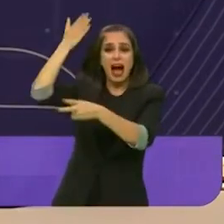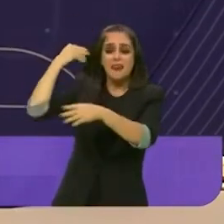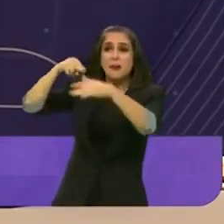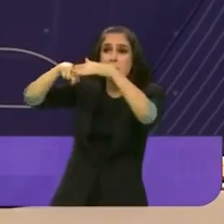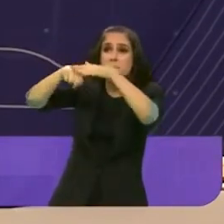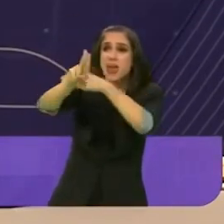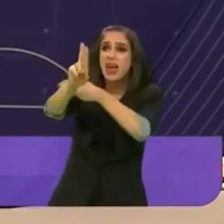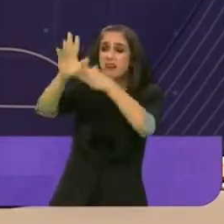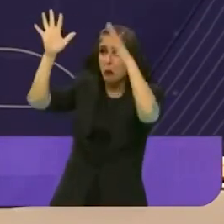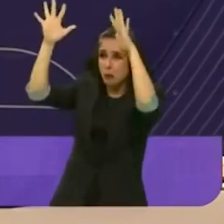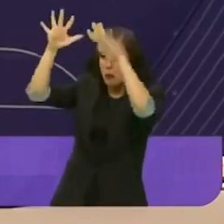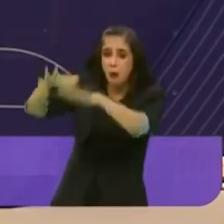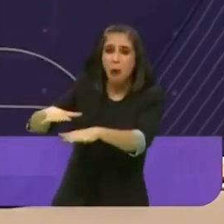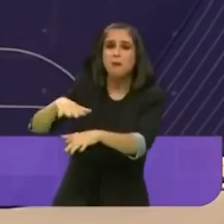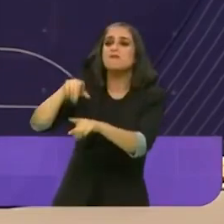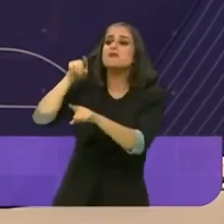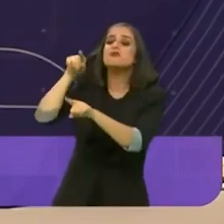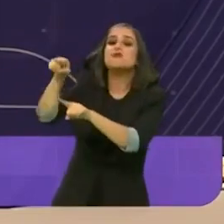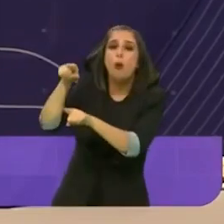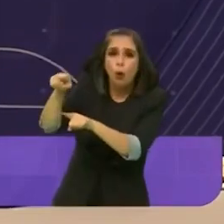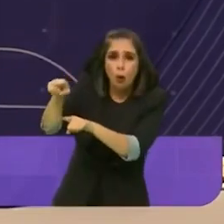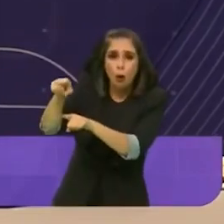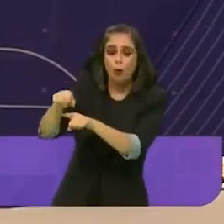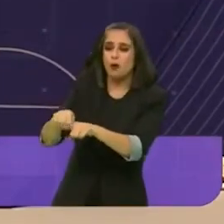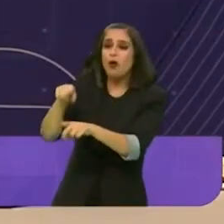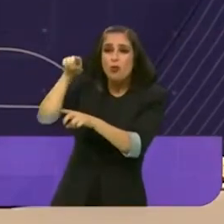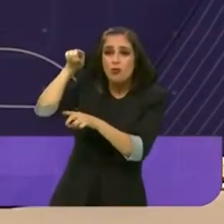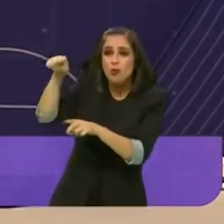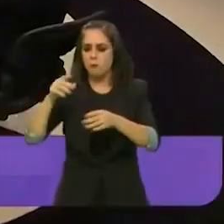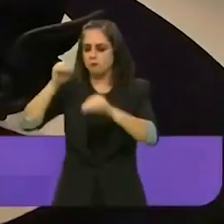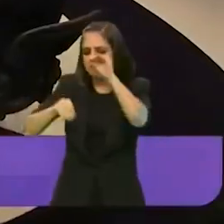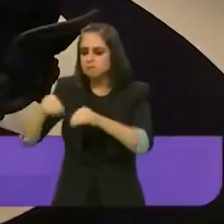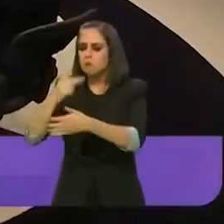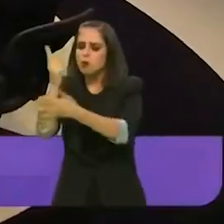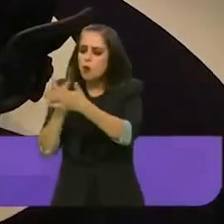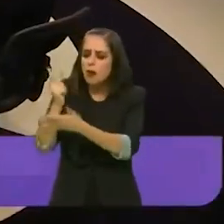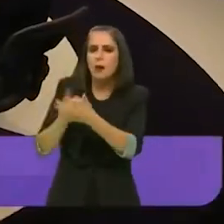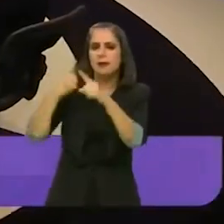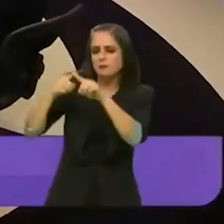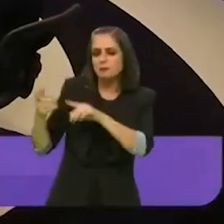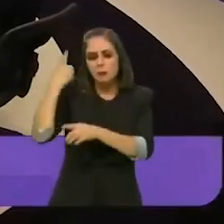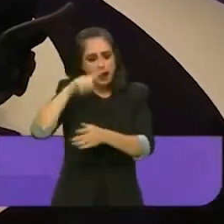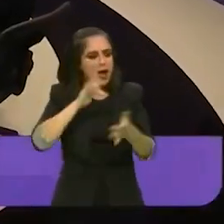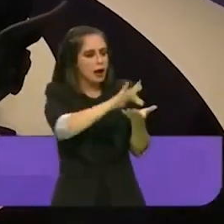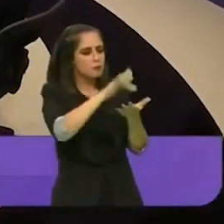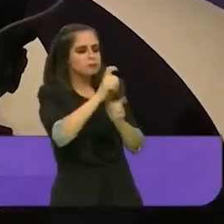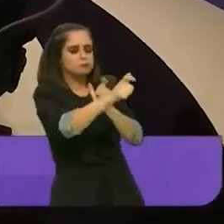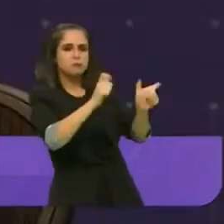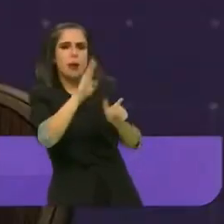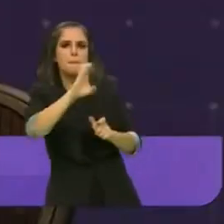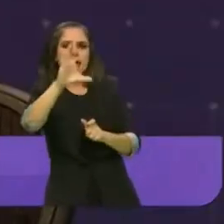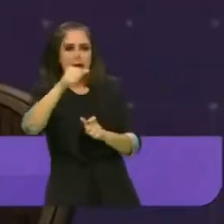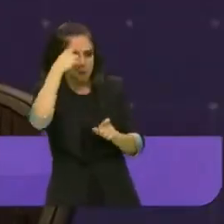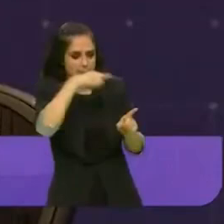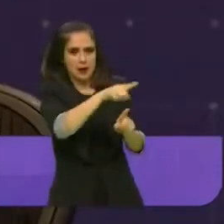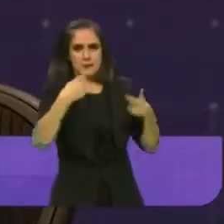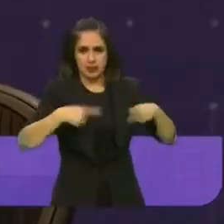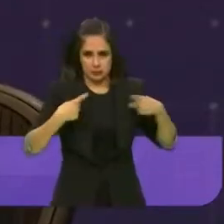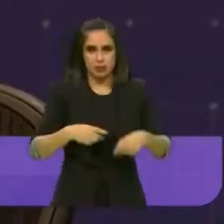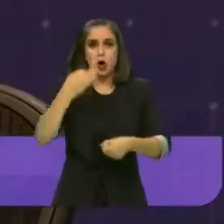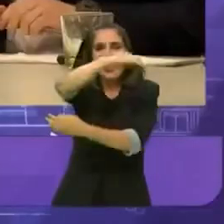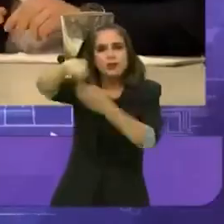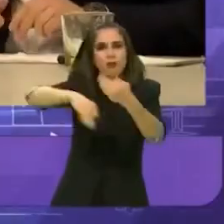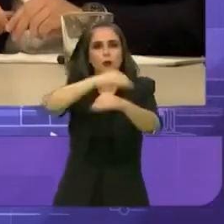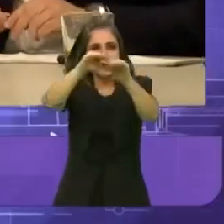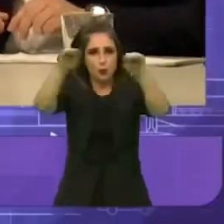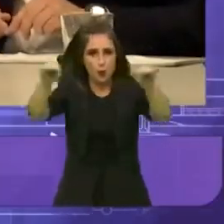metro. A ti se te está cayendo la candidatura. Más adelante llegaron las propuestas de bienestar y salud